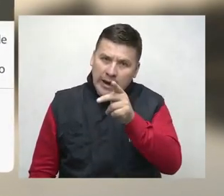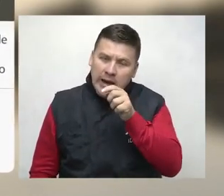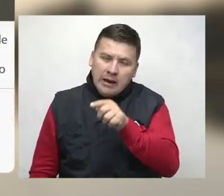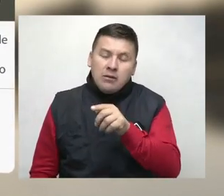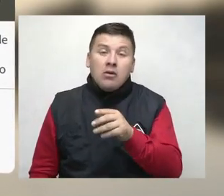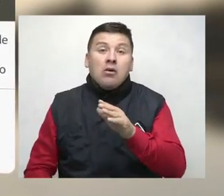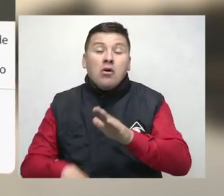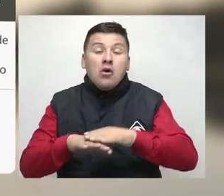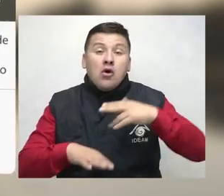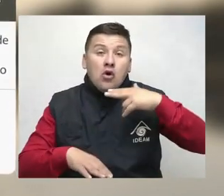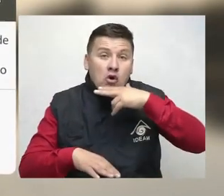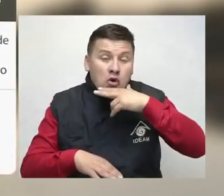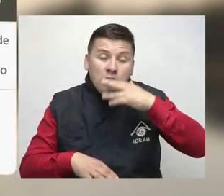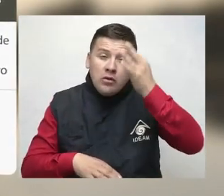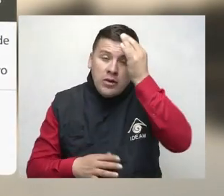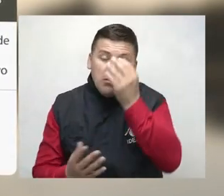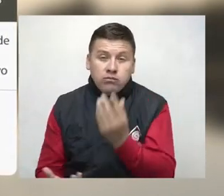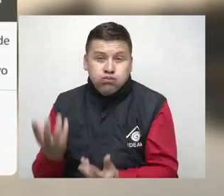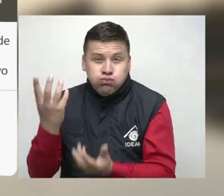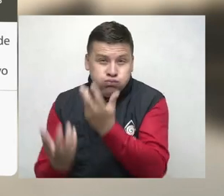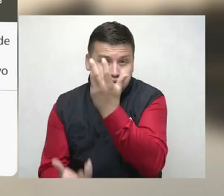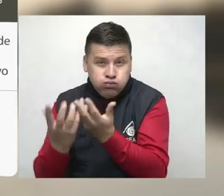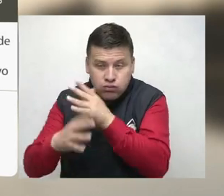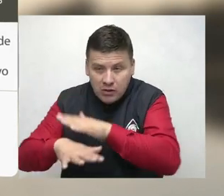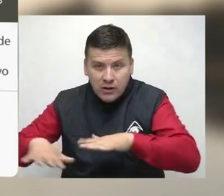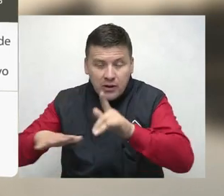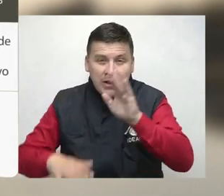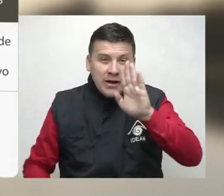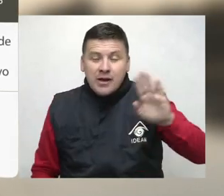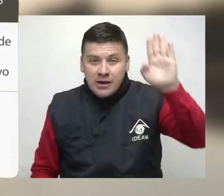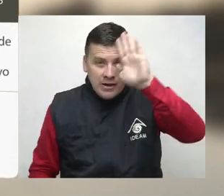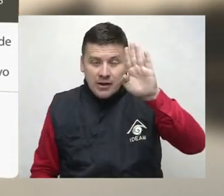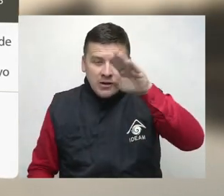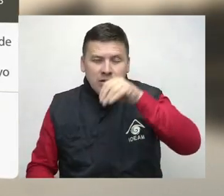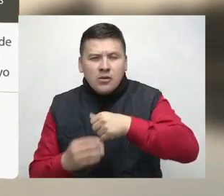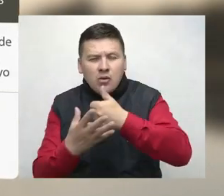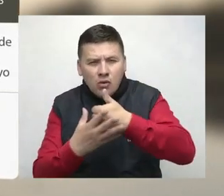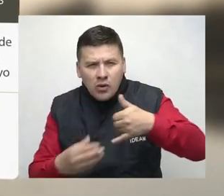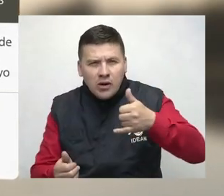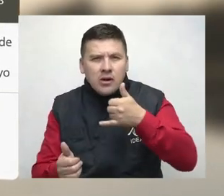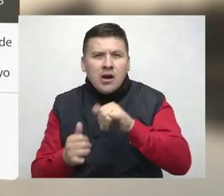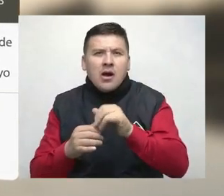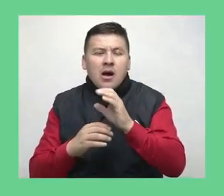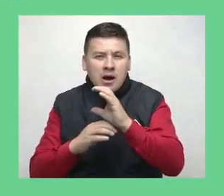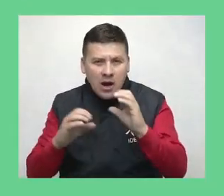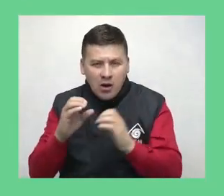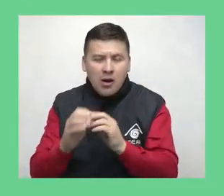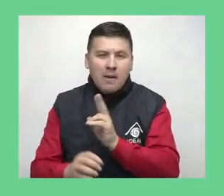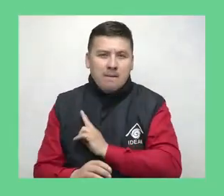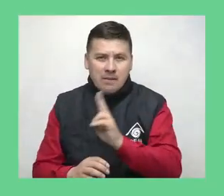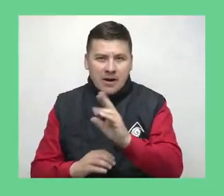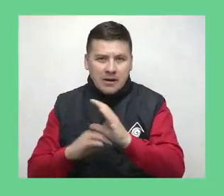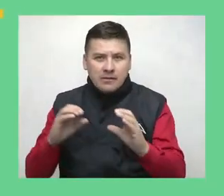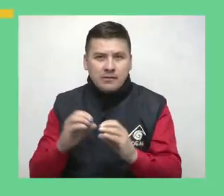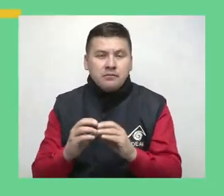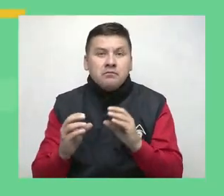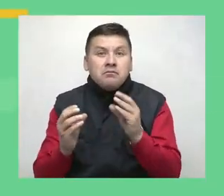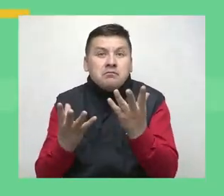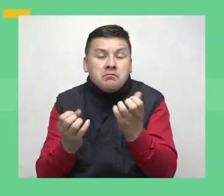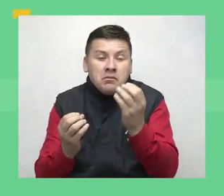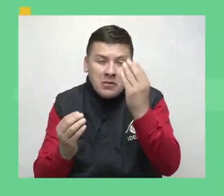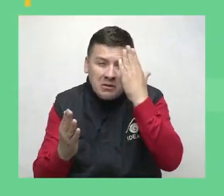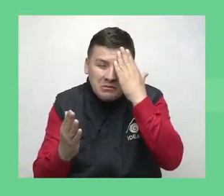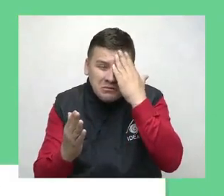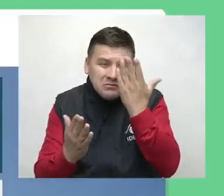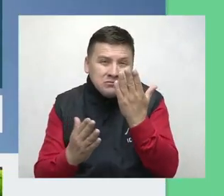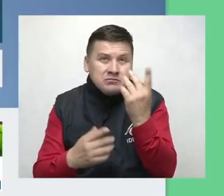Alerta roja por posibles incendios de zonas naturales en los departamentos de Guajira, Sucre, Cauca y Valle del Cauca. Para mayor información sobre el